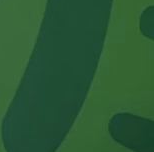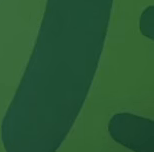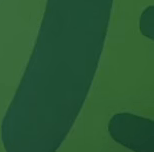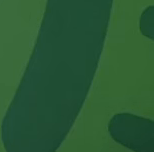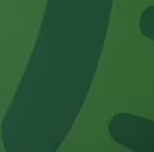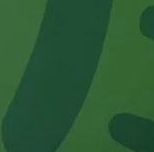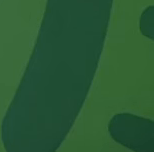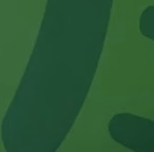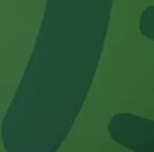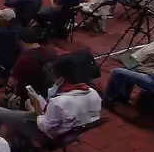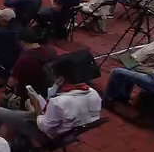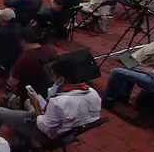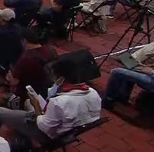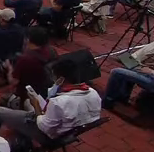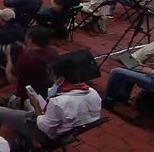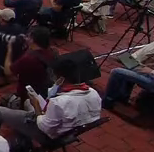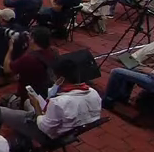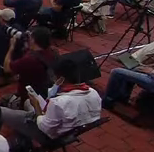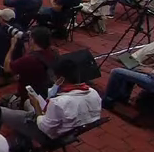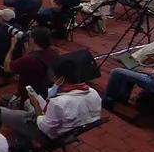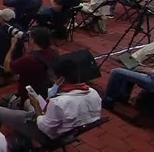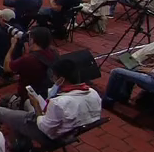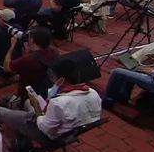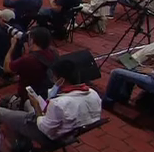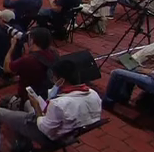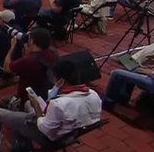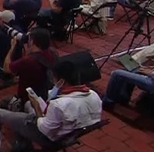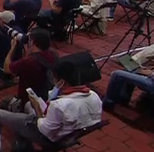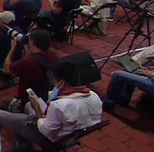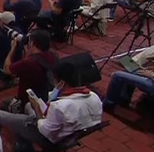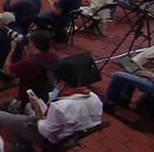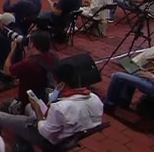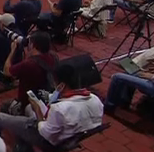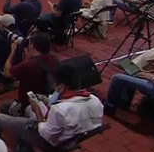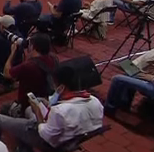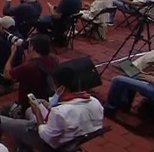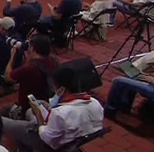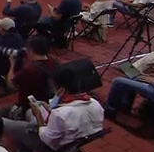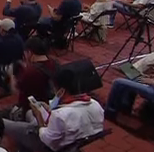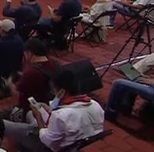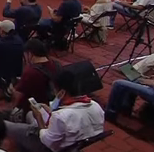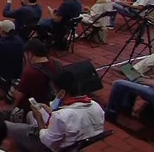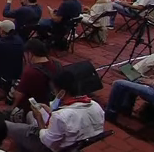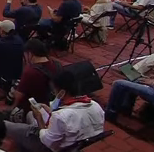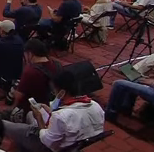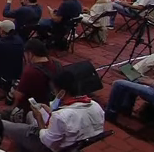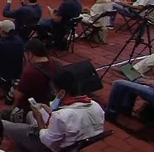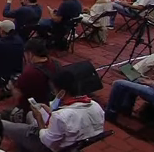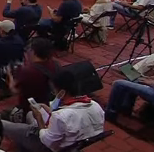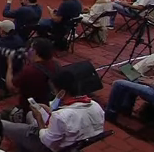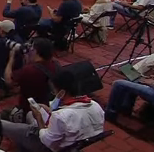del municipio de Puerto Vallarta. Y